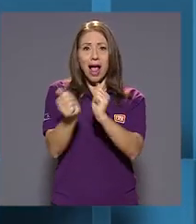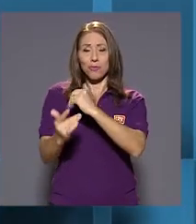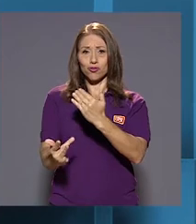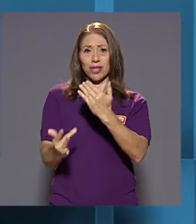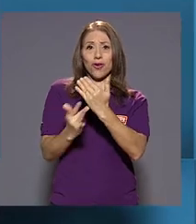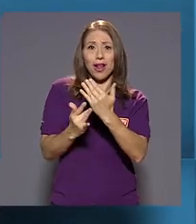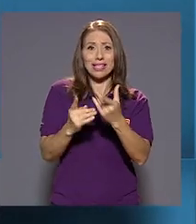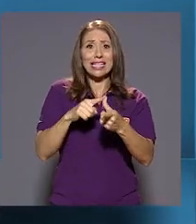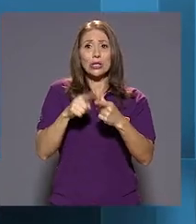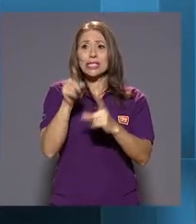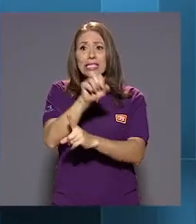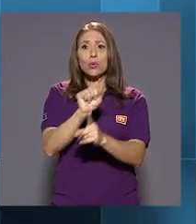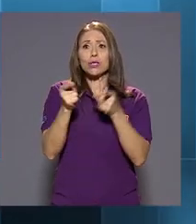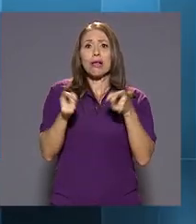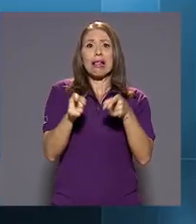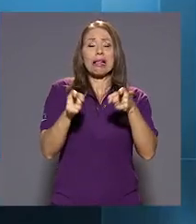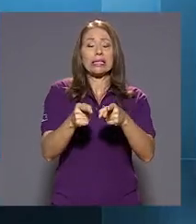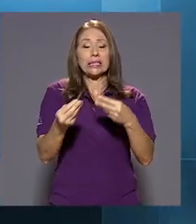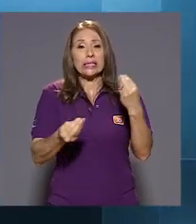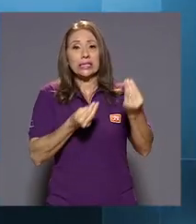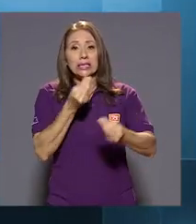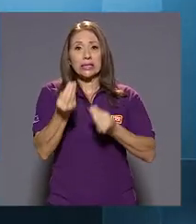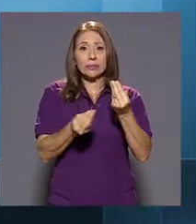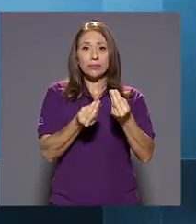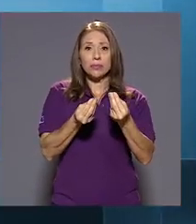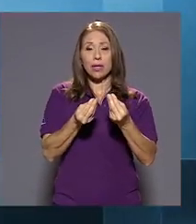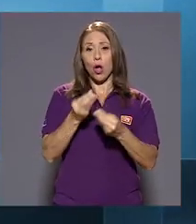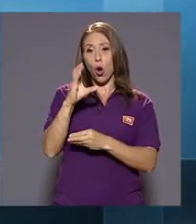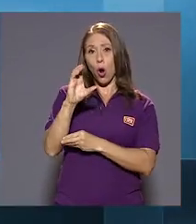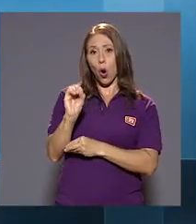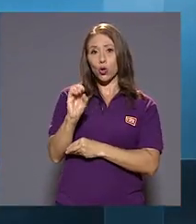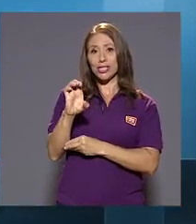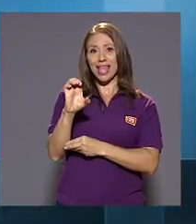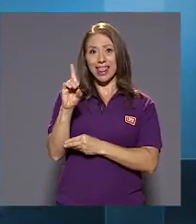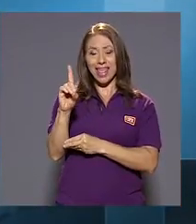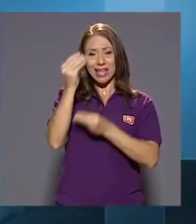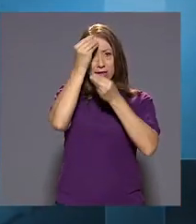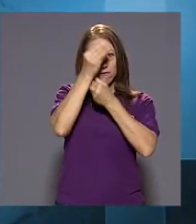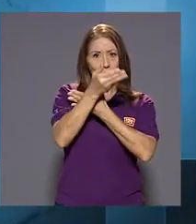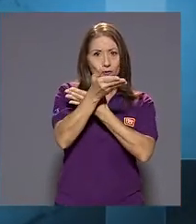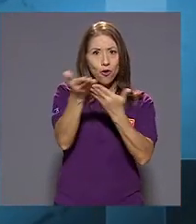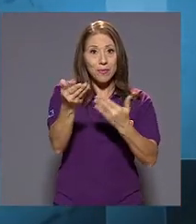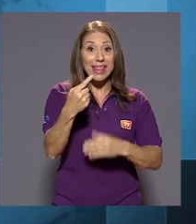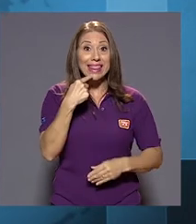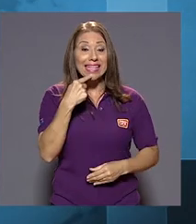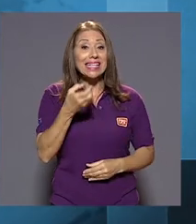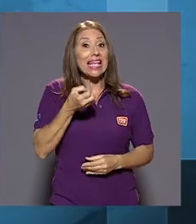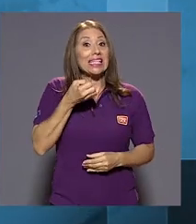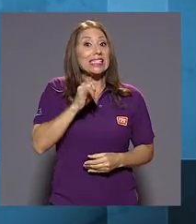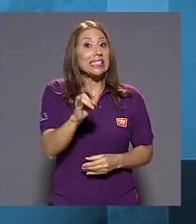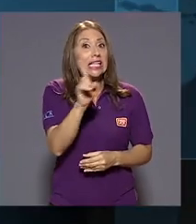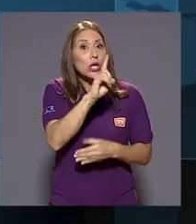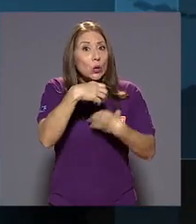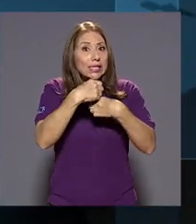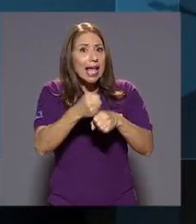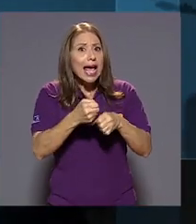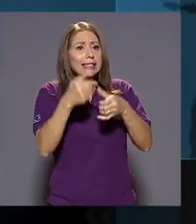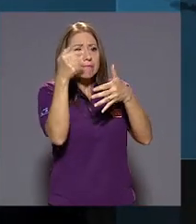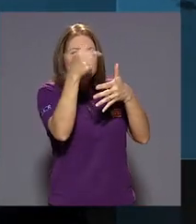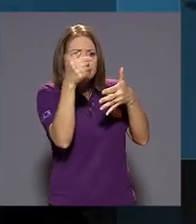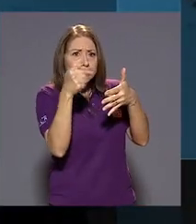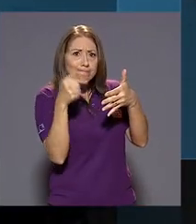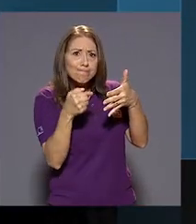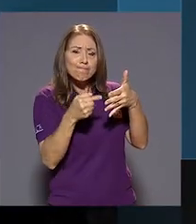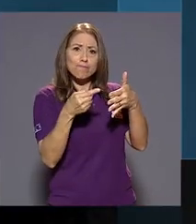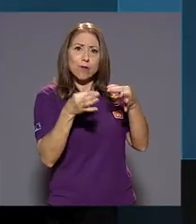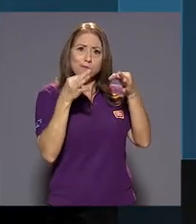vuelve aún más sombrío. El informe de la OCD advierte que, de no tomarse medidas efectivas para